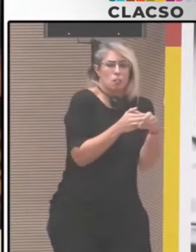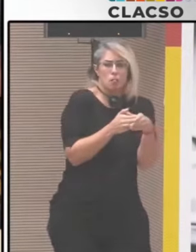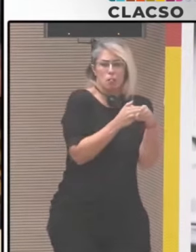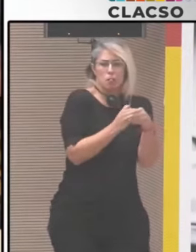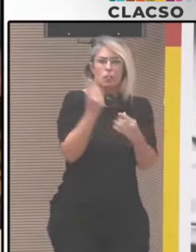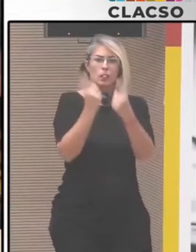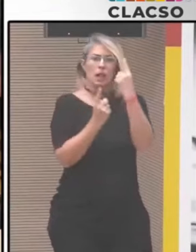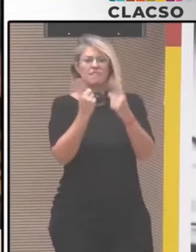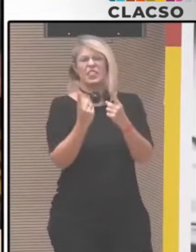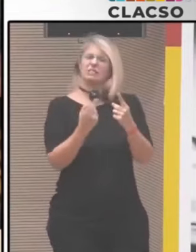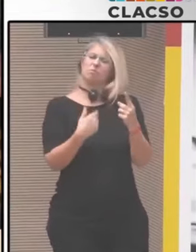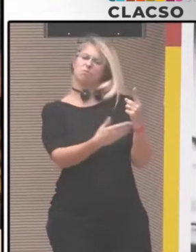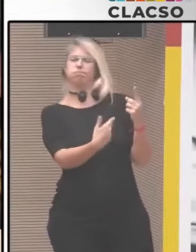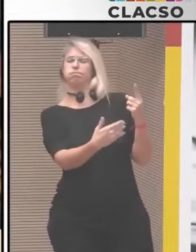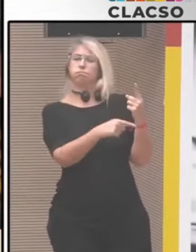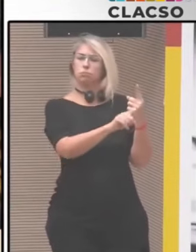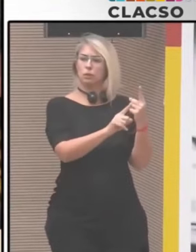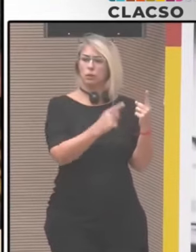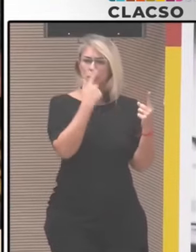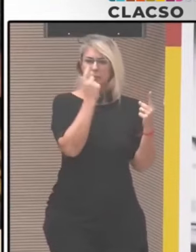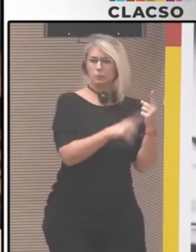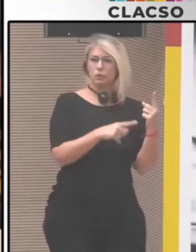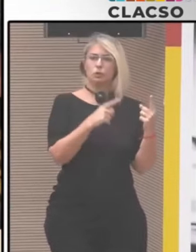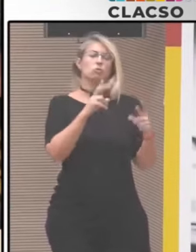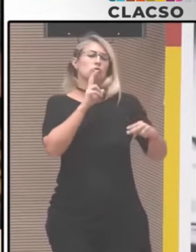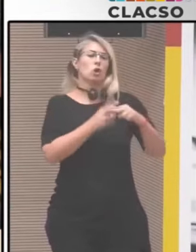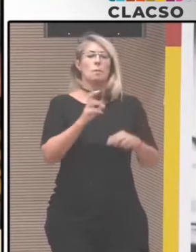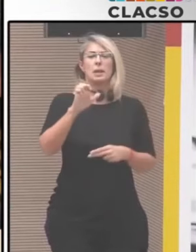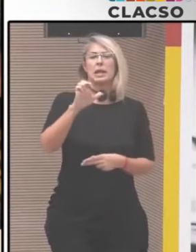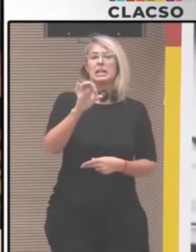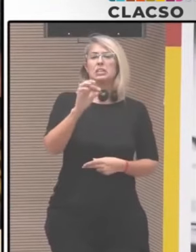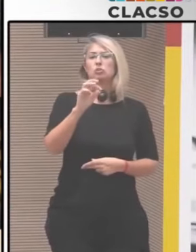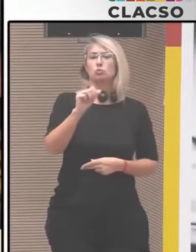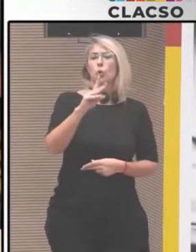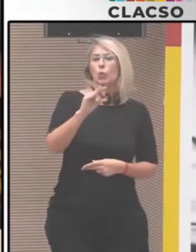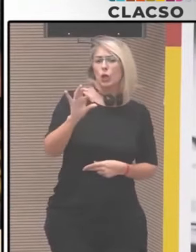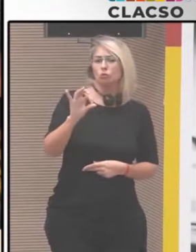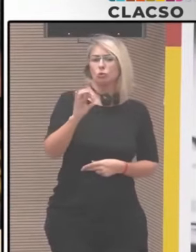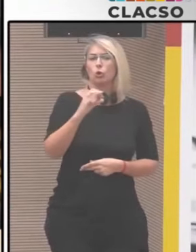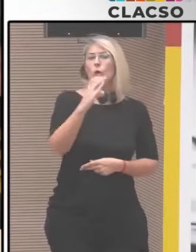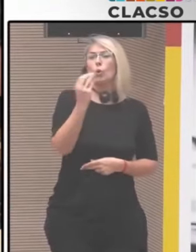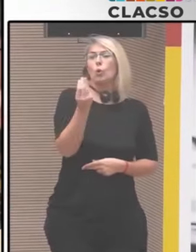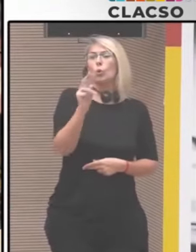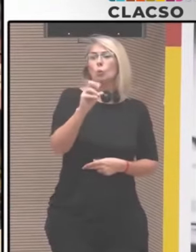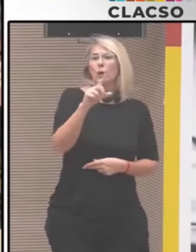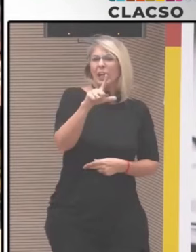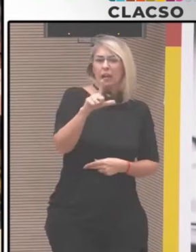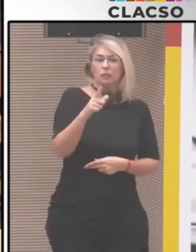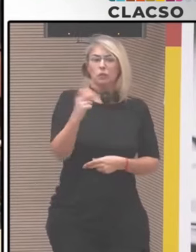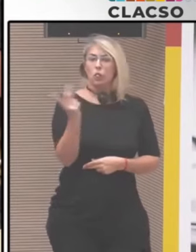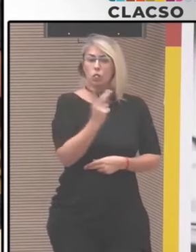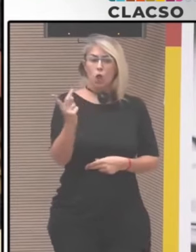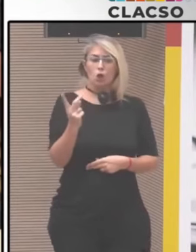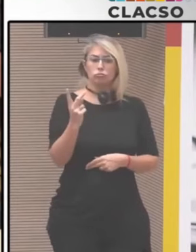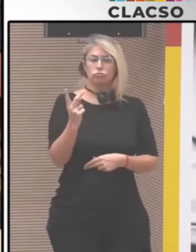colonialistas, digamos, que tanto se han repetido en el pasado. Creo que hay una voluntad de continuar